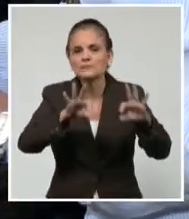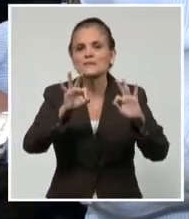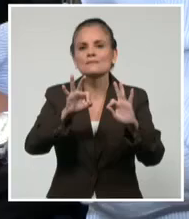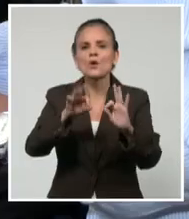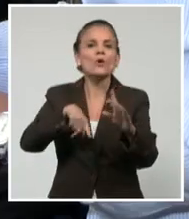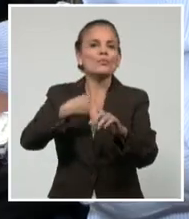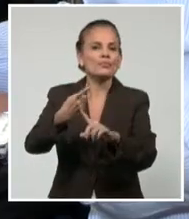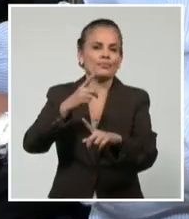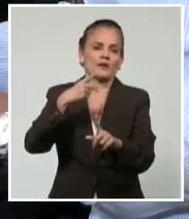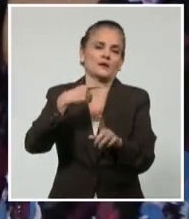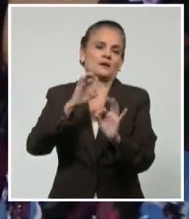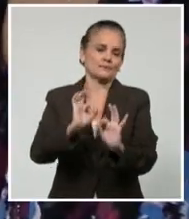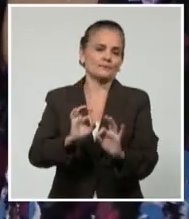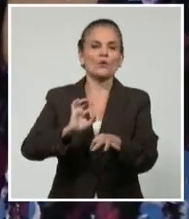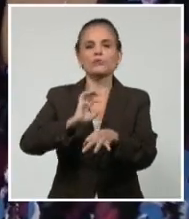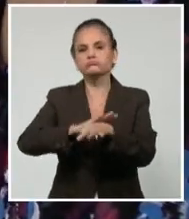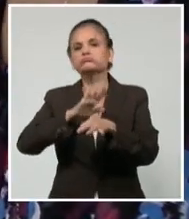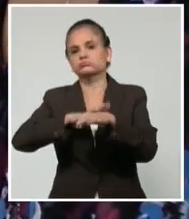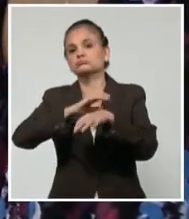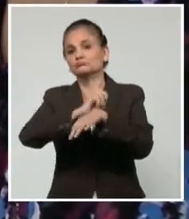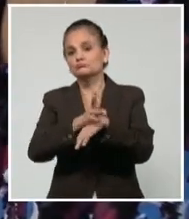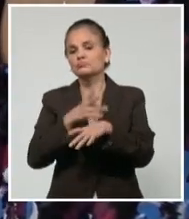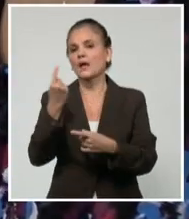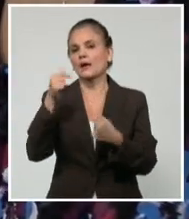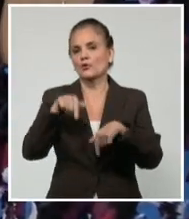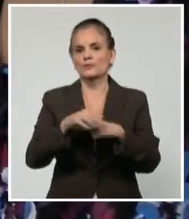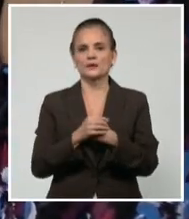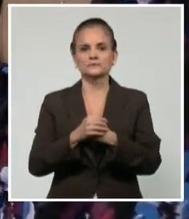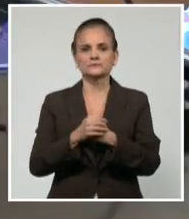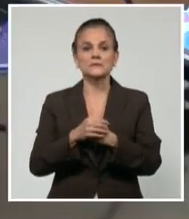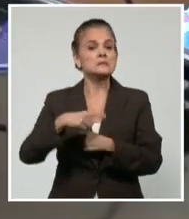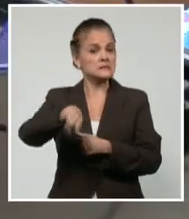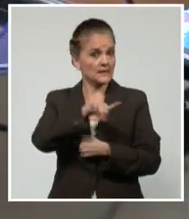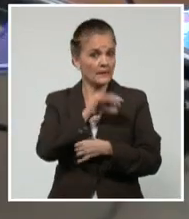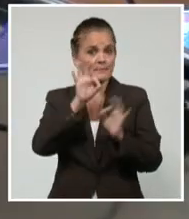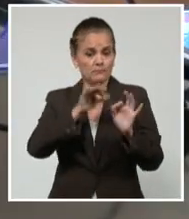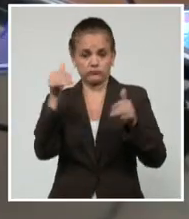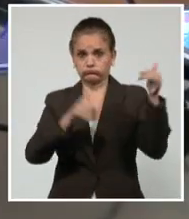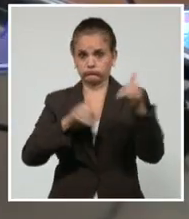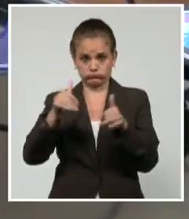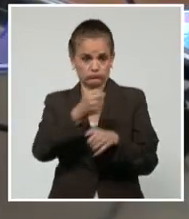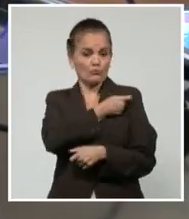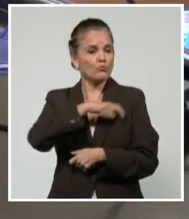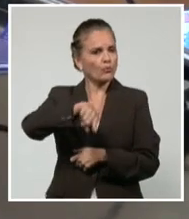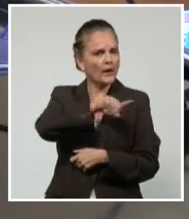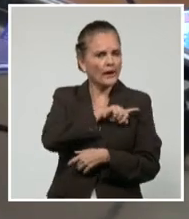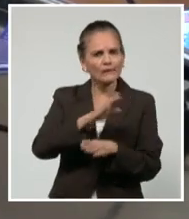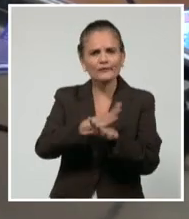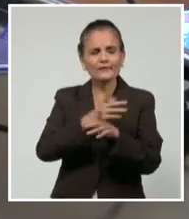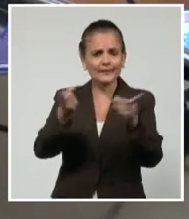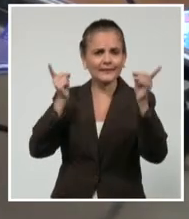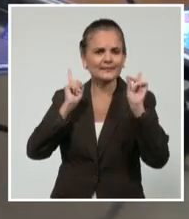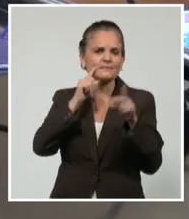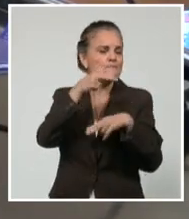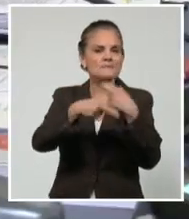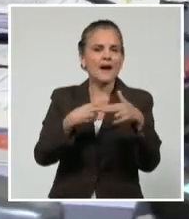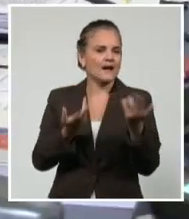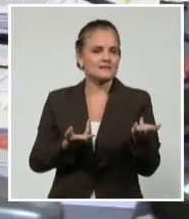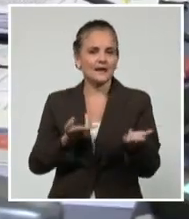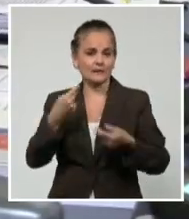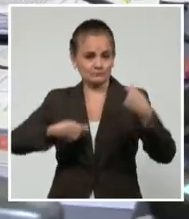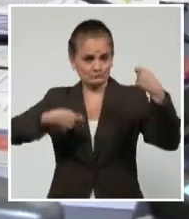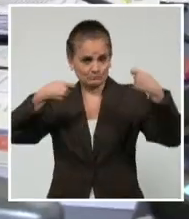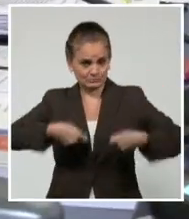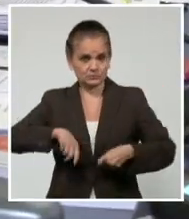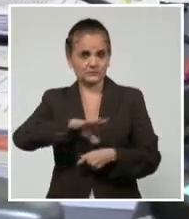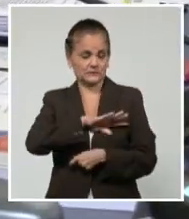suplir la no realización de este importante proceso de participación democrática de nuestro pueblo, decidió que las asambleas municipales del